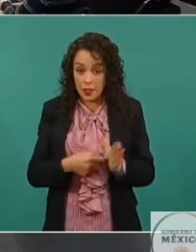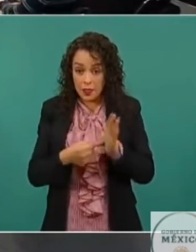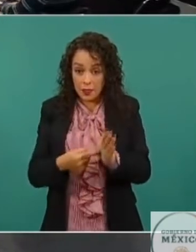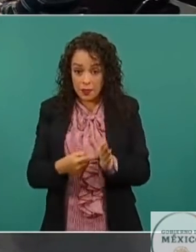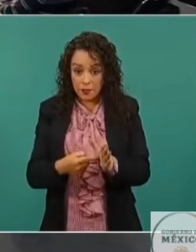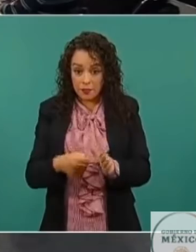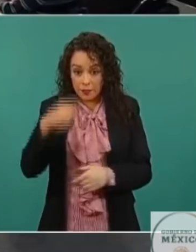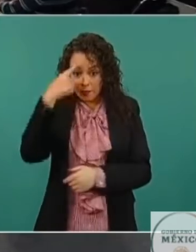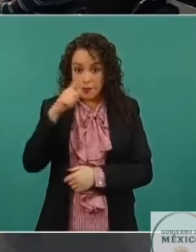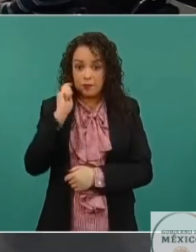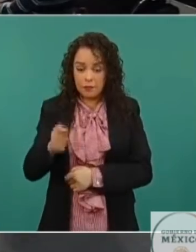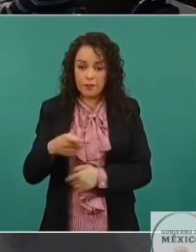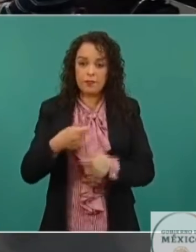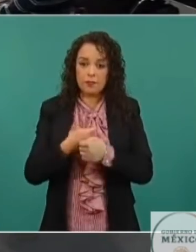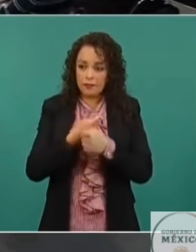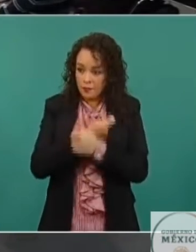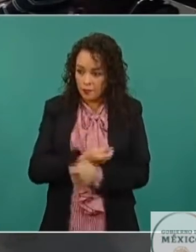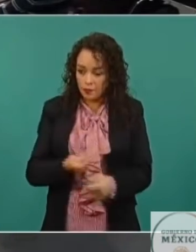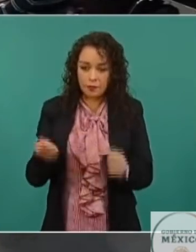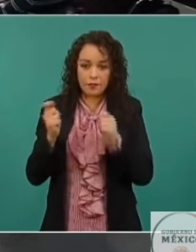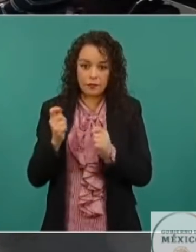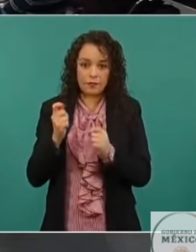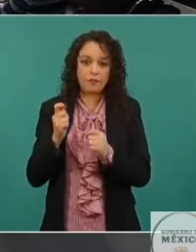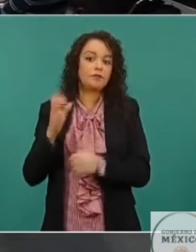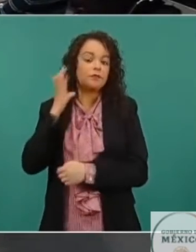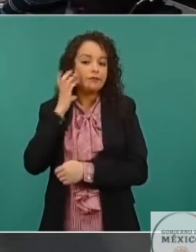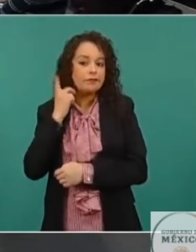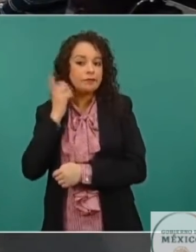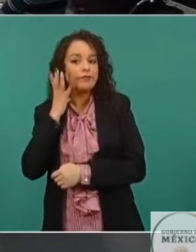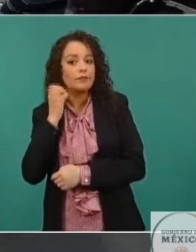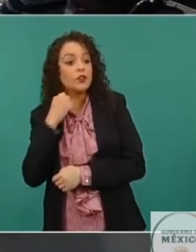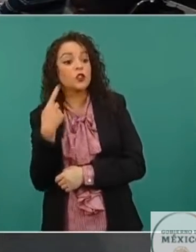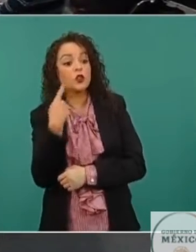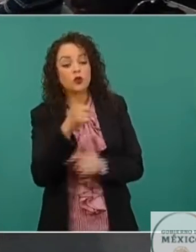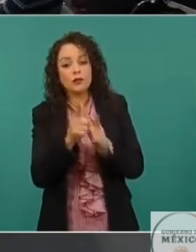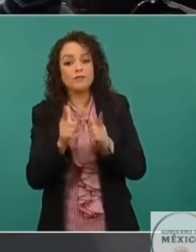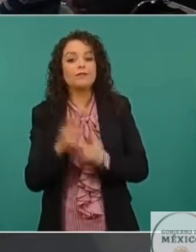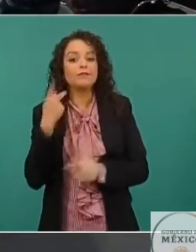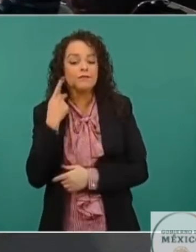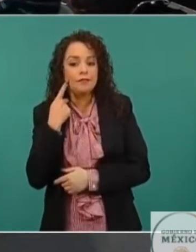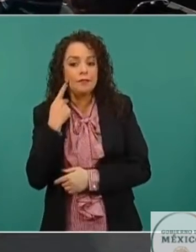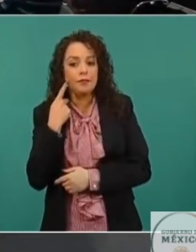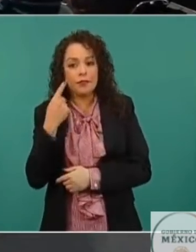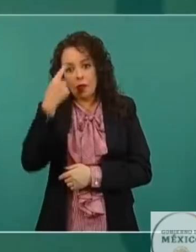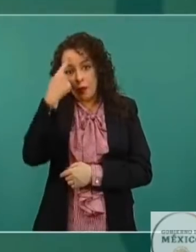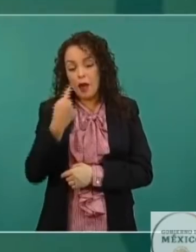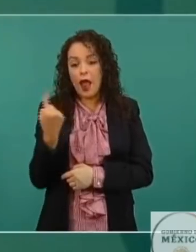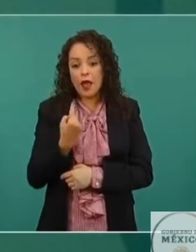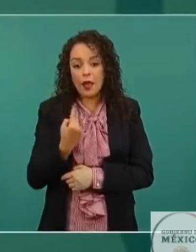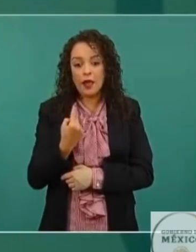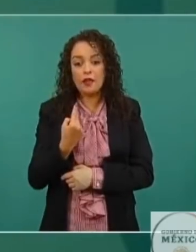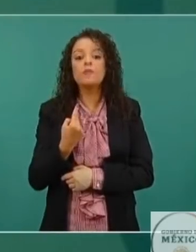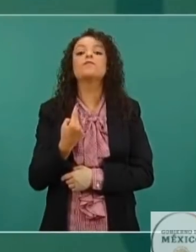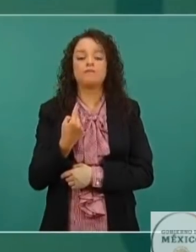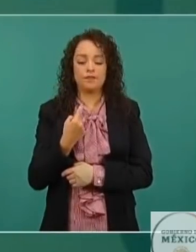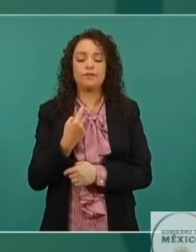los legisladores de su partido y que votaran a favor de la reforma